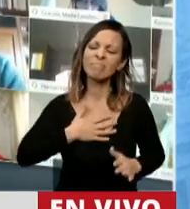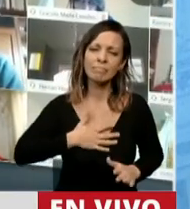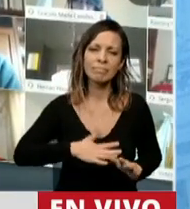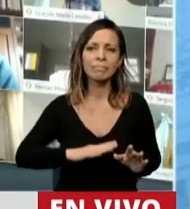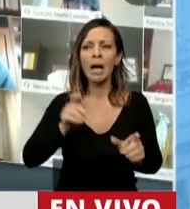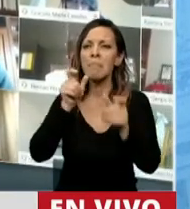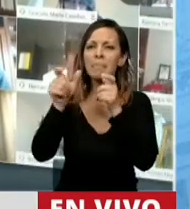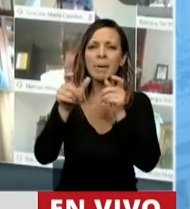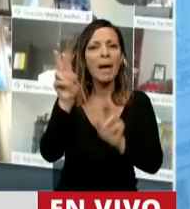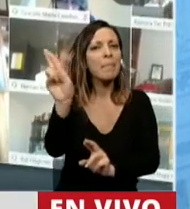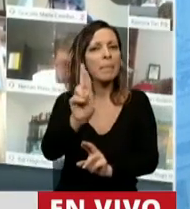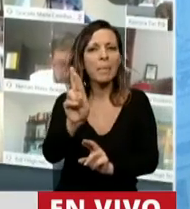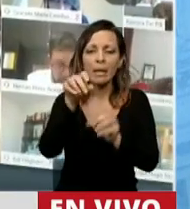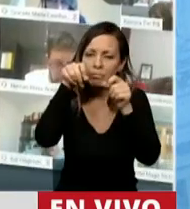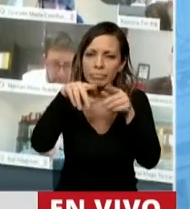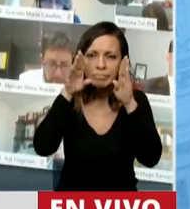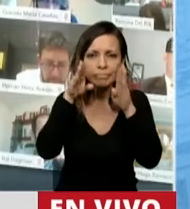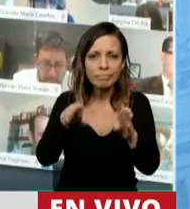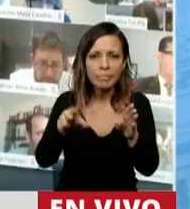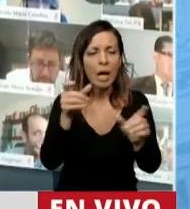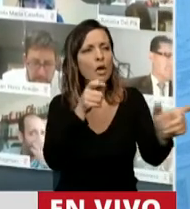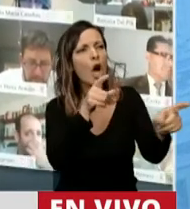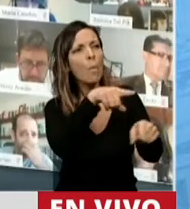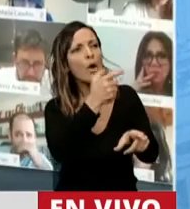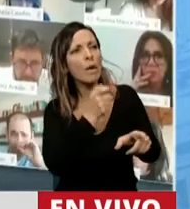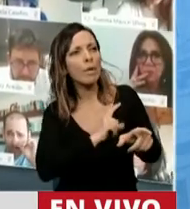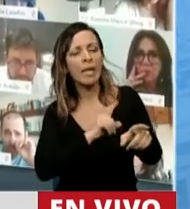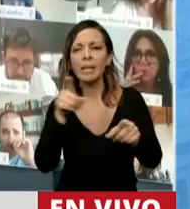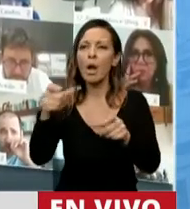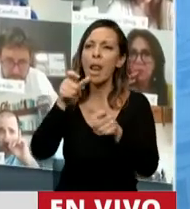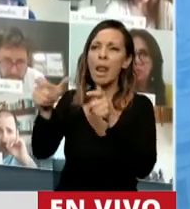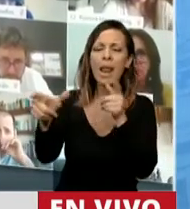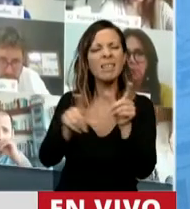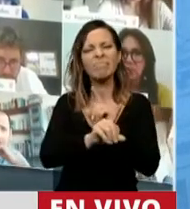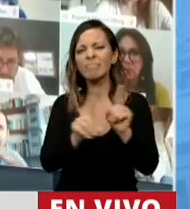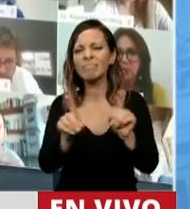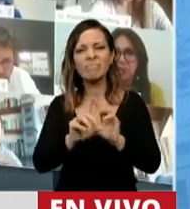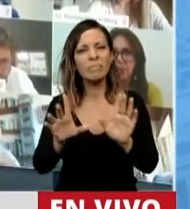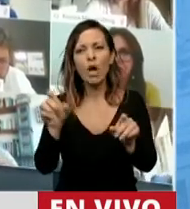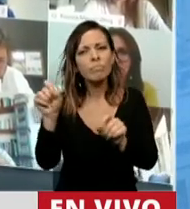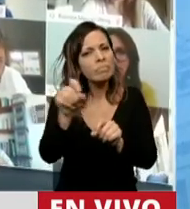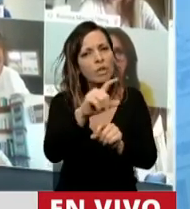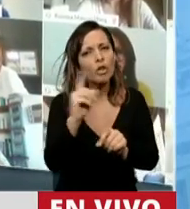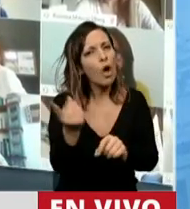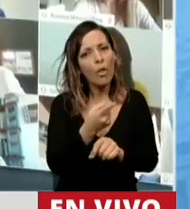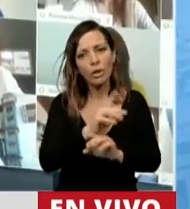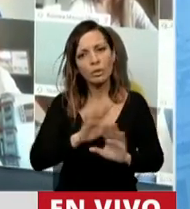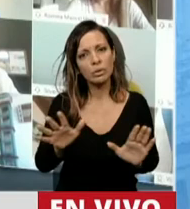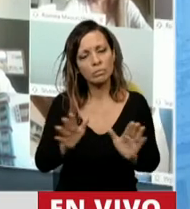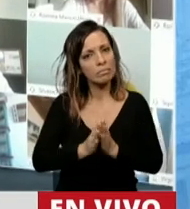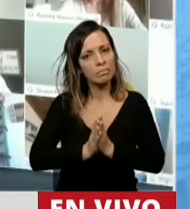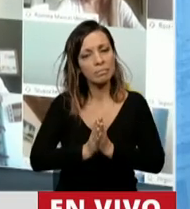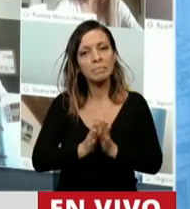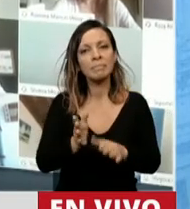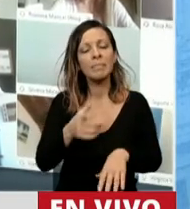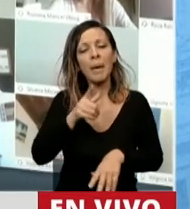contestando las cuestiones de privilegio que no se contestan, haciendo cuestiones de privilegio que no son tales. En todos los casos, lo digo.